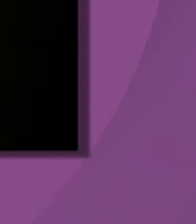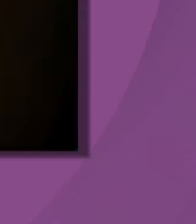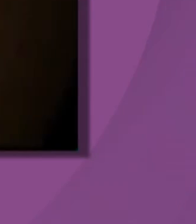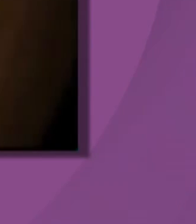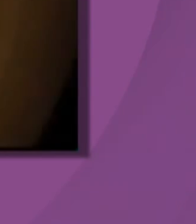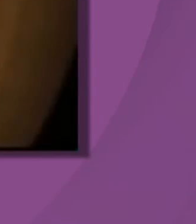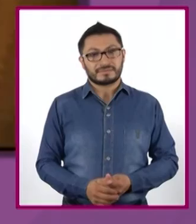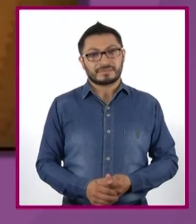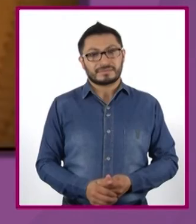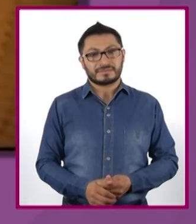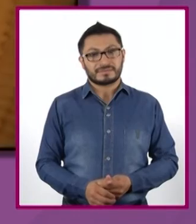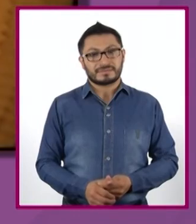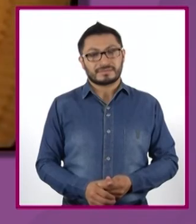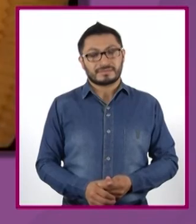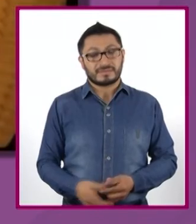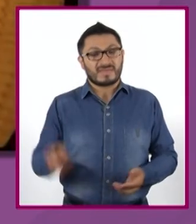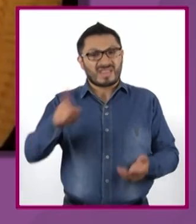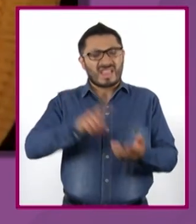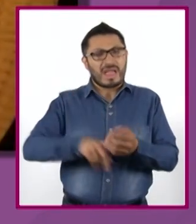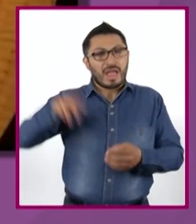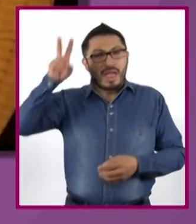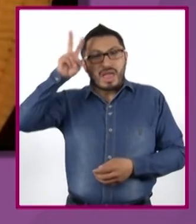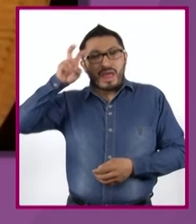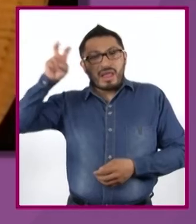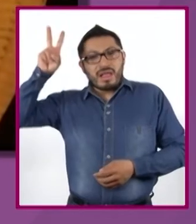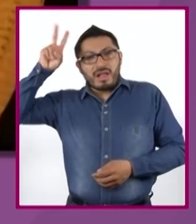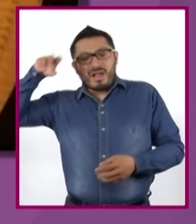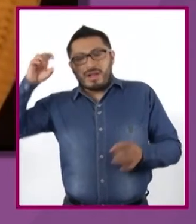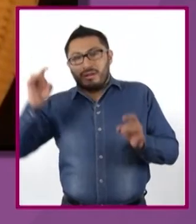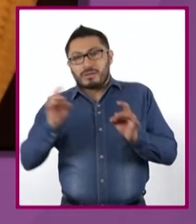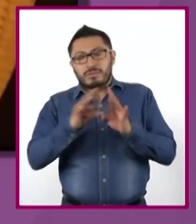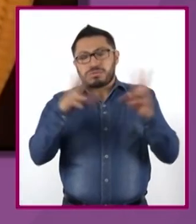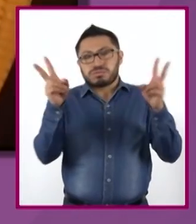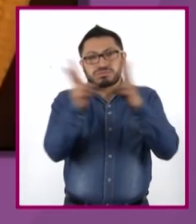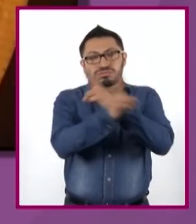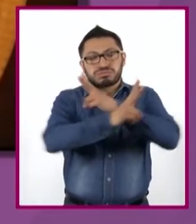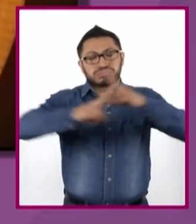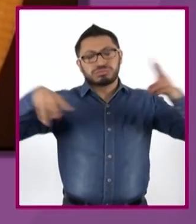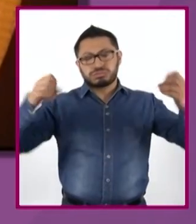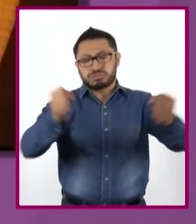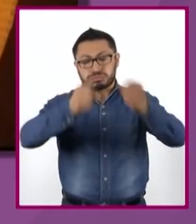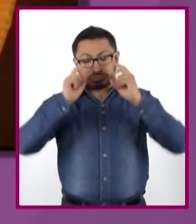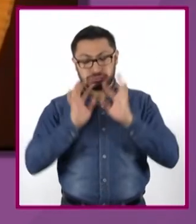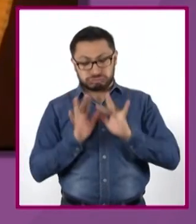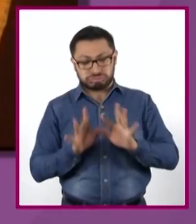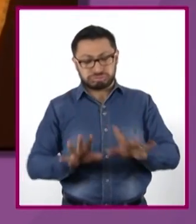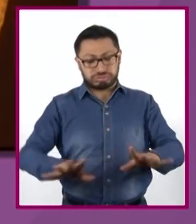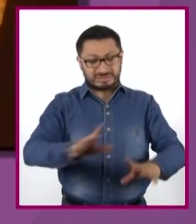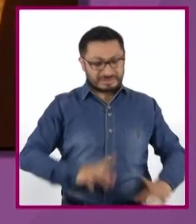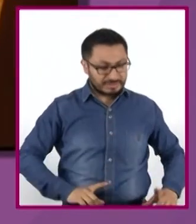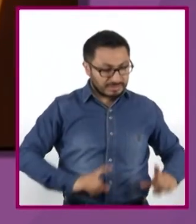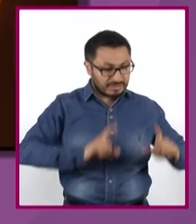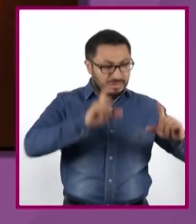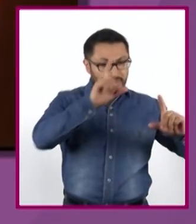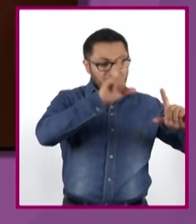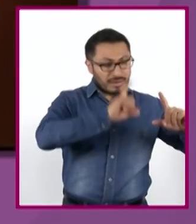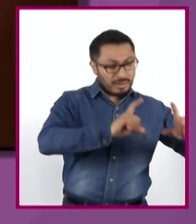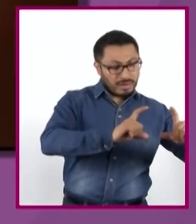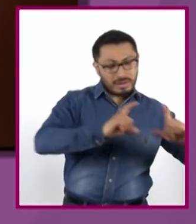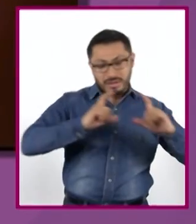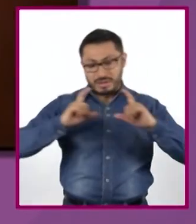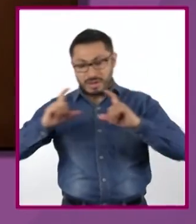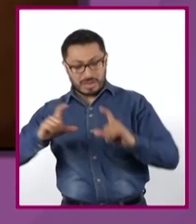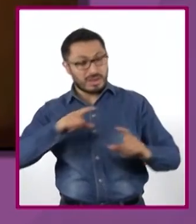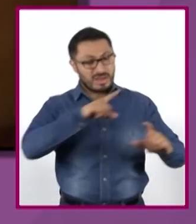En el sueño descendía un viento fuerte. Este aire llegaba al piso dibujando dos círculos, el del